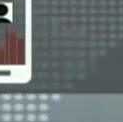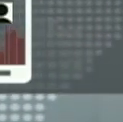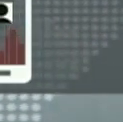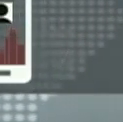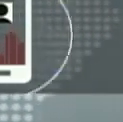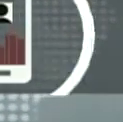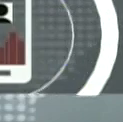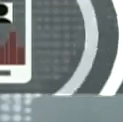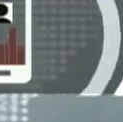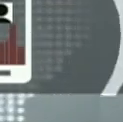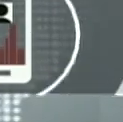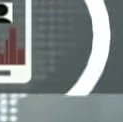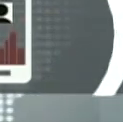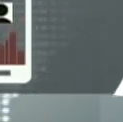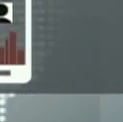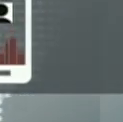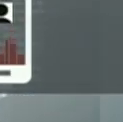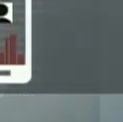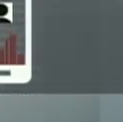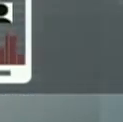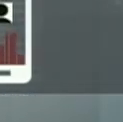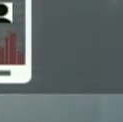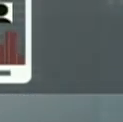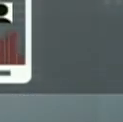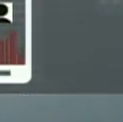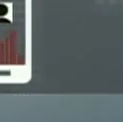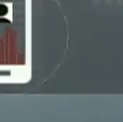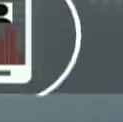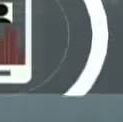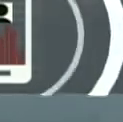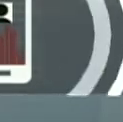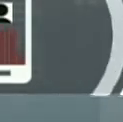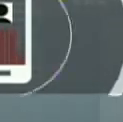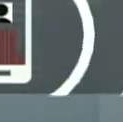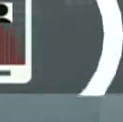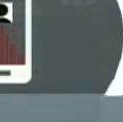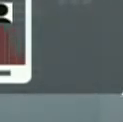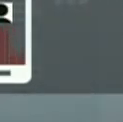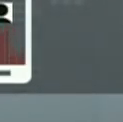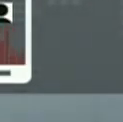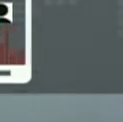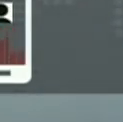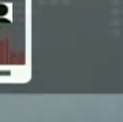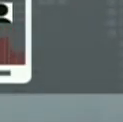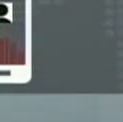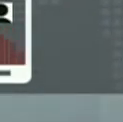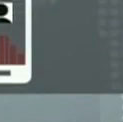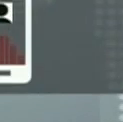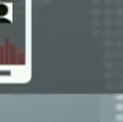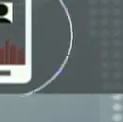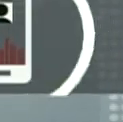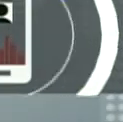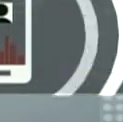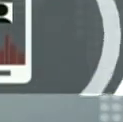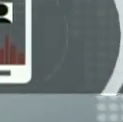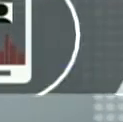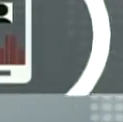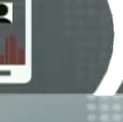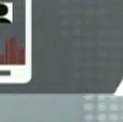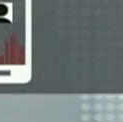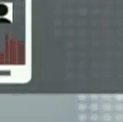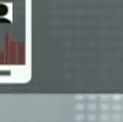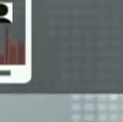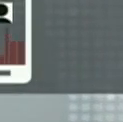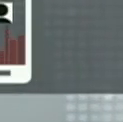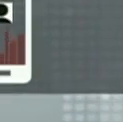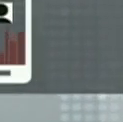parciales, sus verdaderos amigos. Venezuela es amiga del Brasil, el Brasil es amigo de Venezuela. Los hombres pasan, los países van a